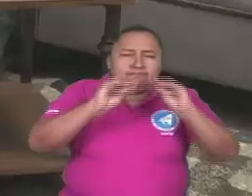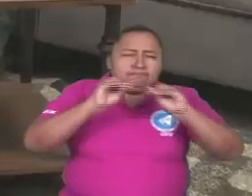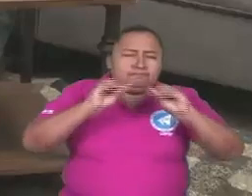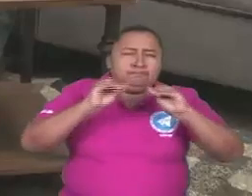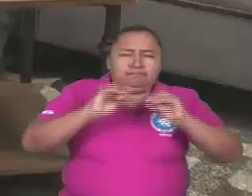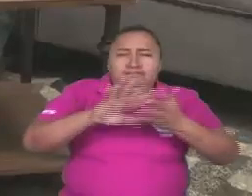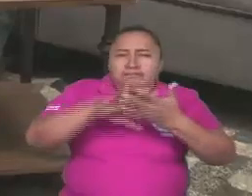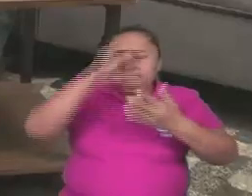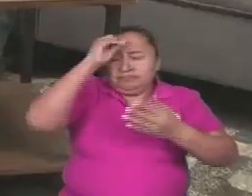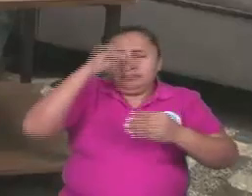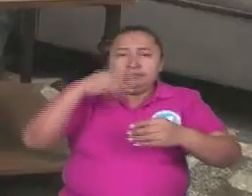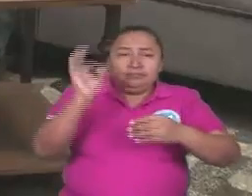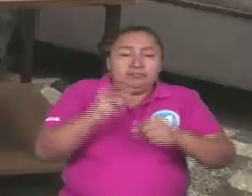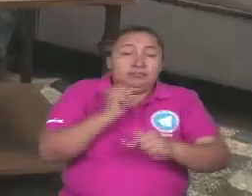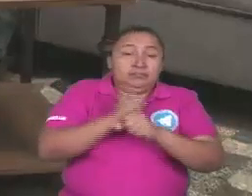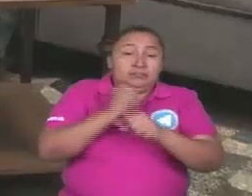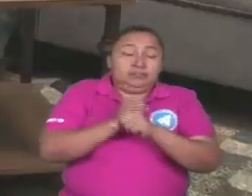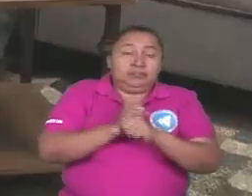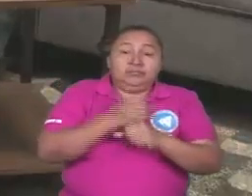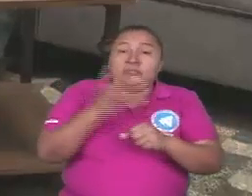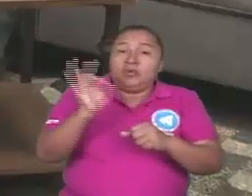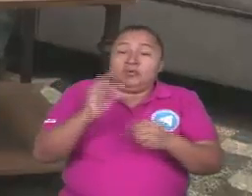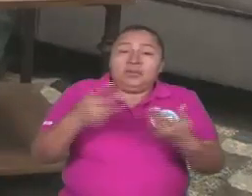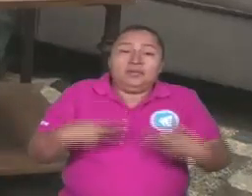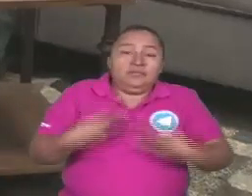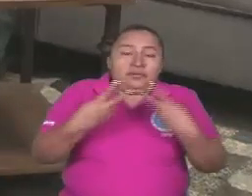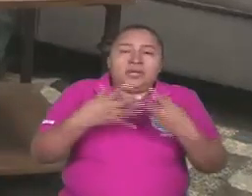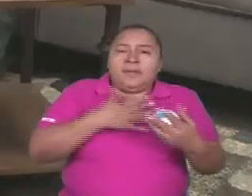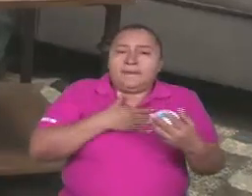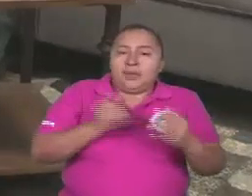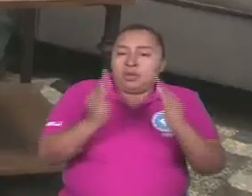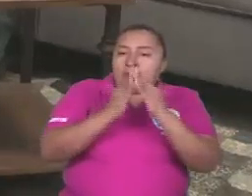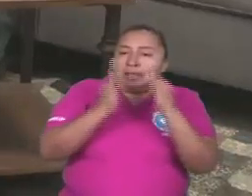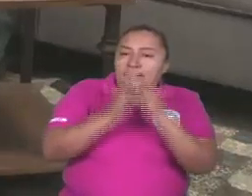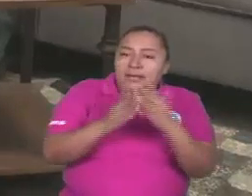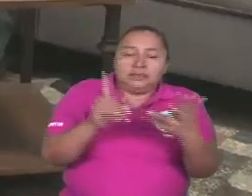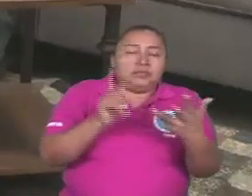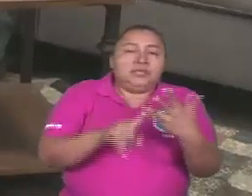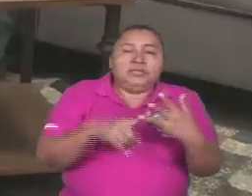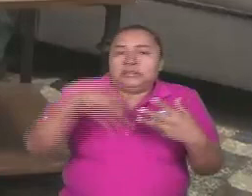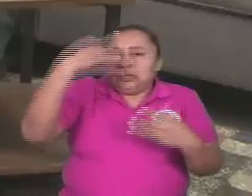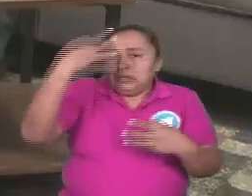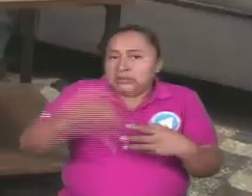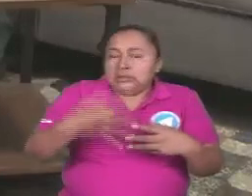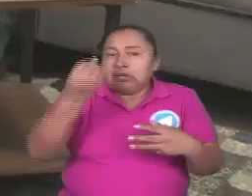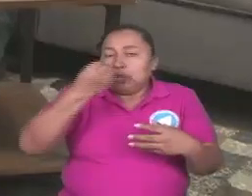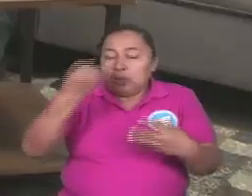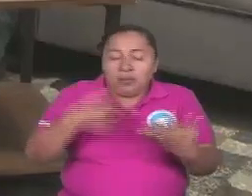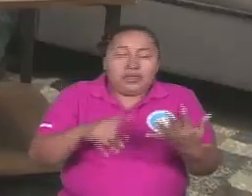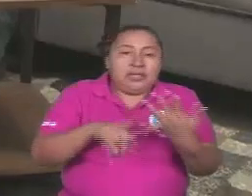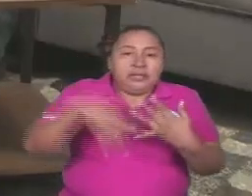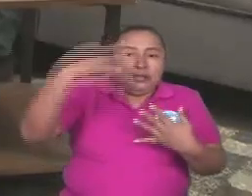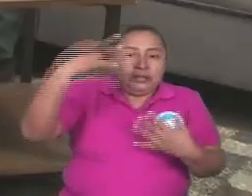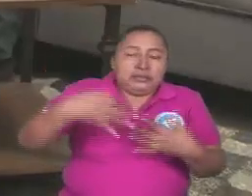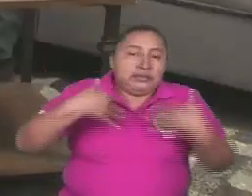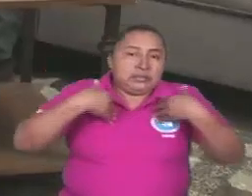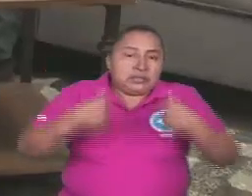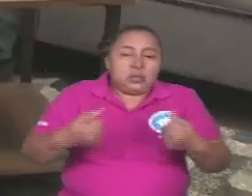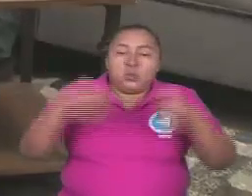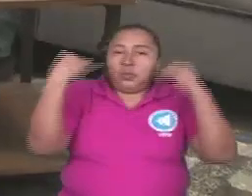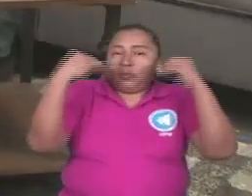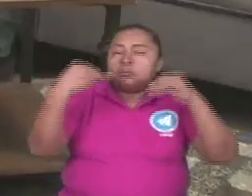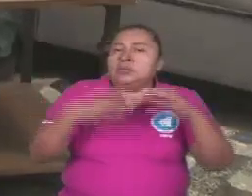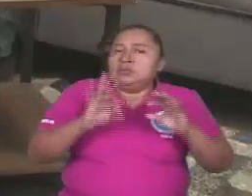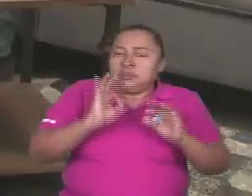educás, le dás. Los medios de vida. Sí, los medios de vida. Le mejorás su vivienda, le garantizás un alimento, le garantizás salud, educación,